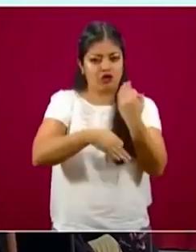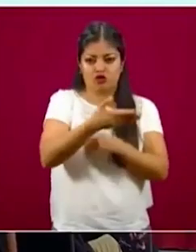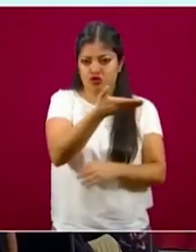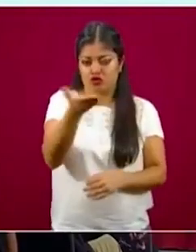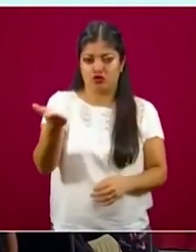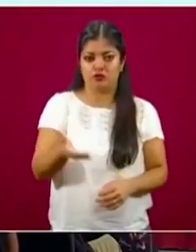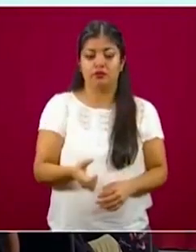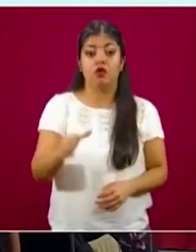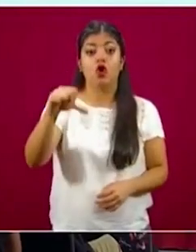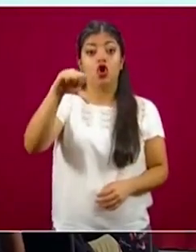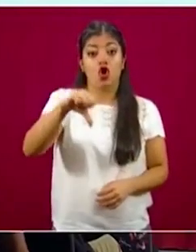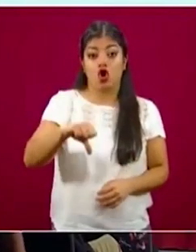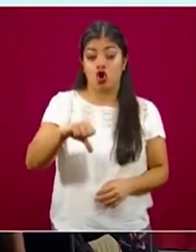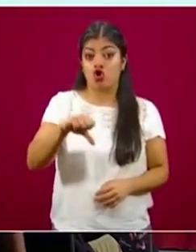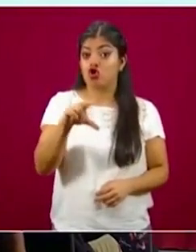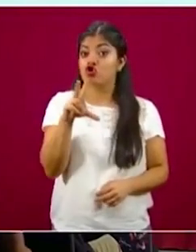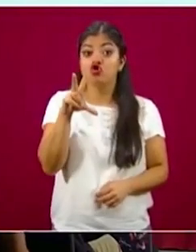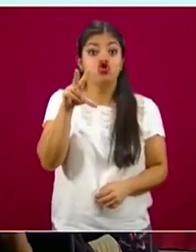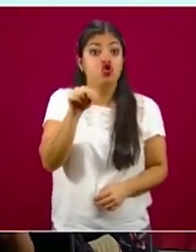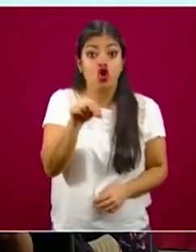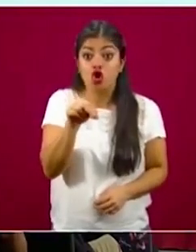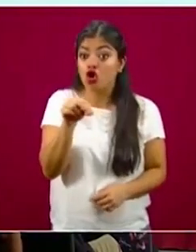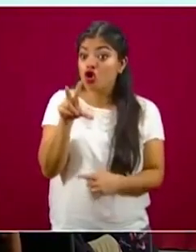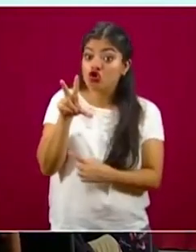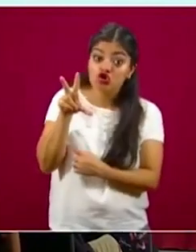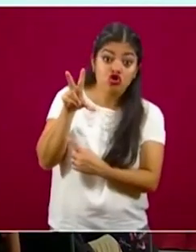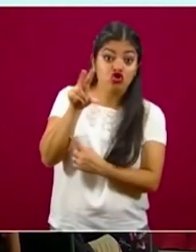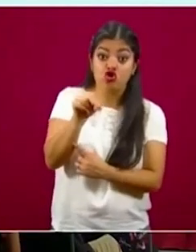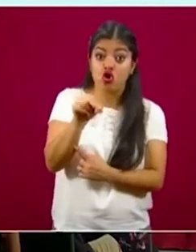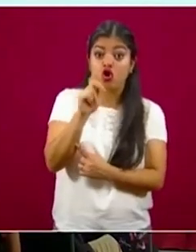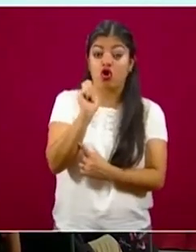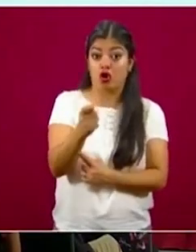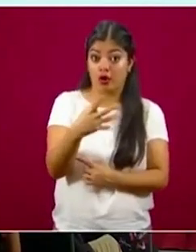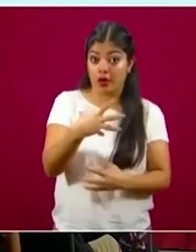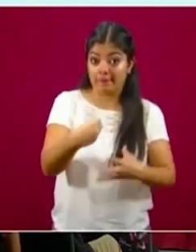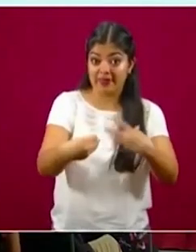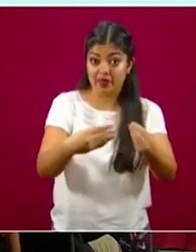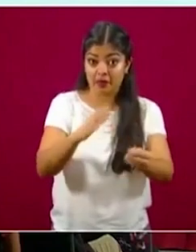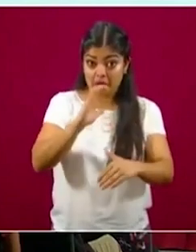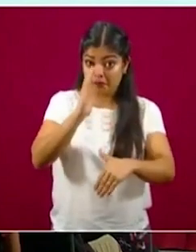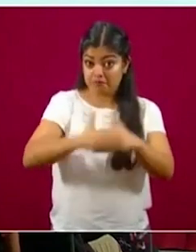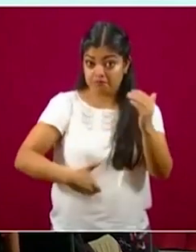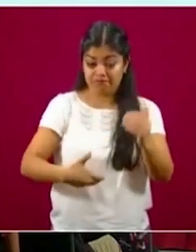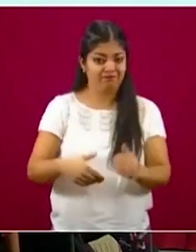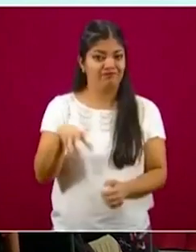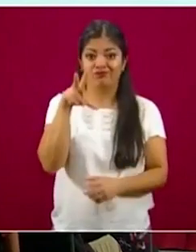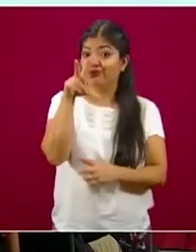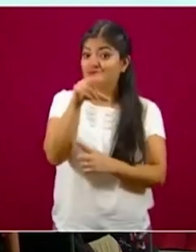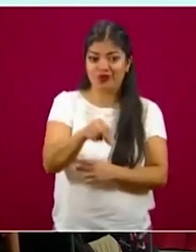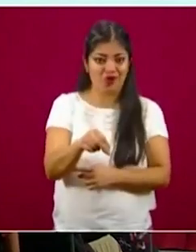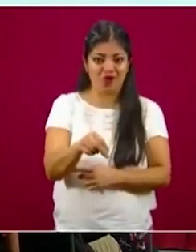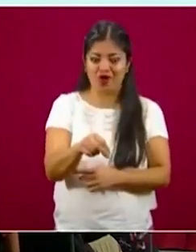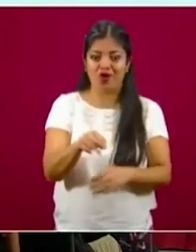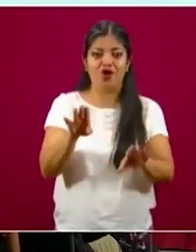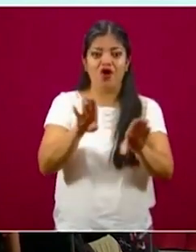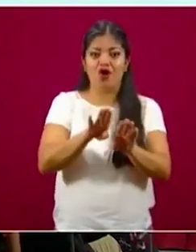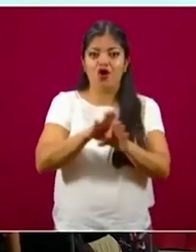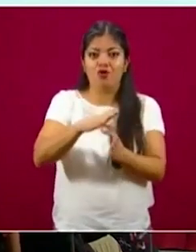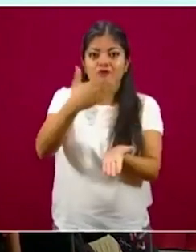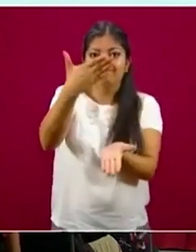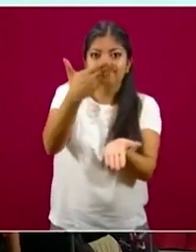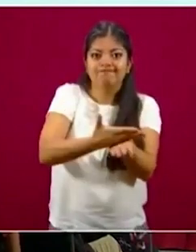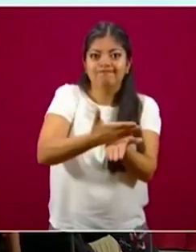Hoy no, no se acaba la epidemia, hoy no se acaba la restricción